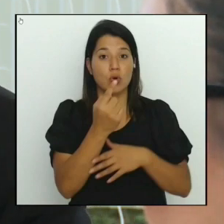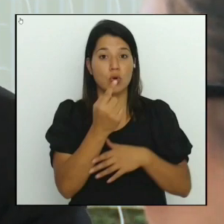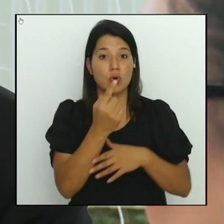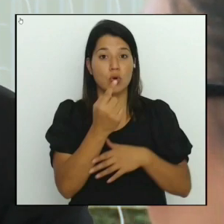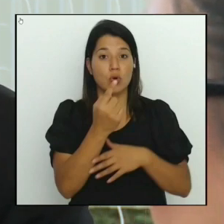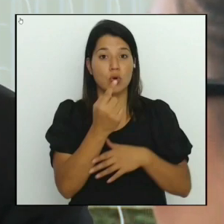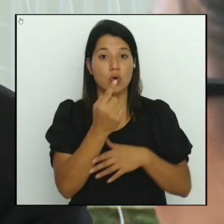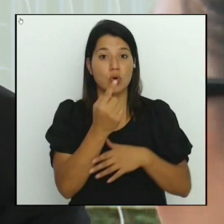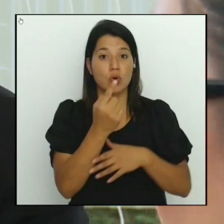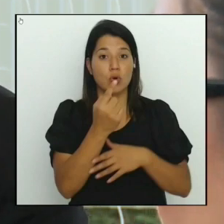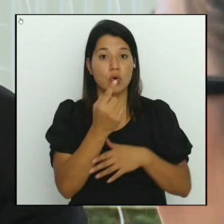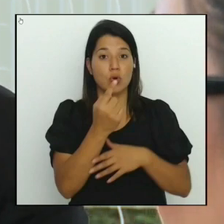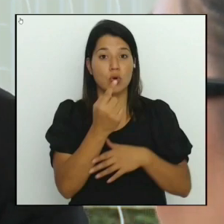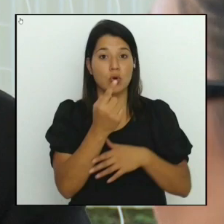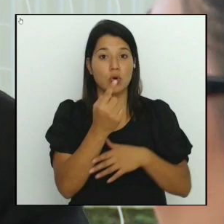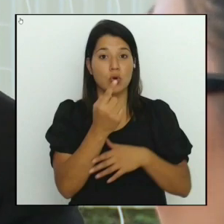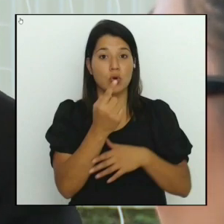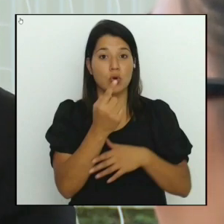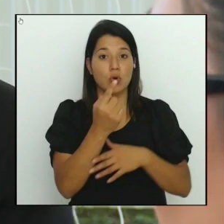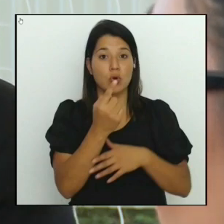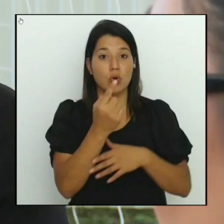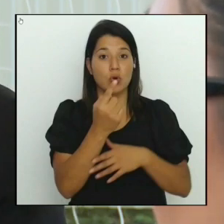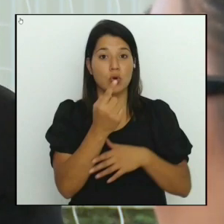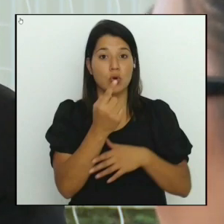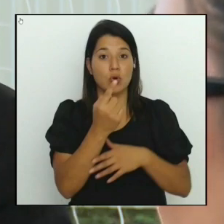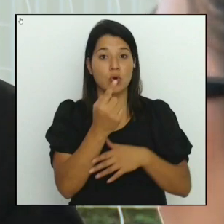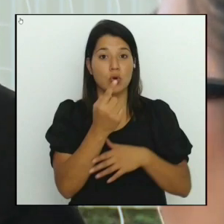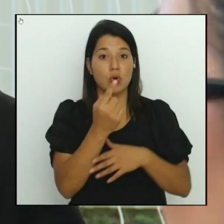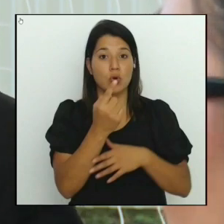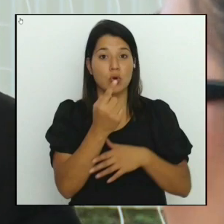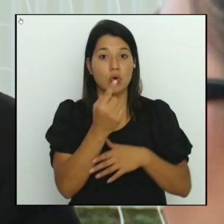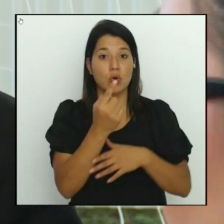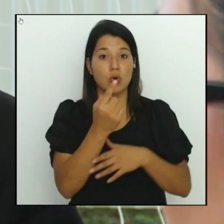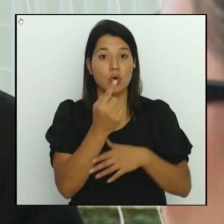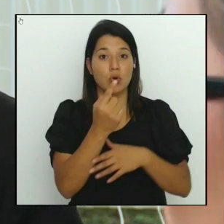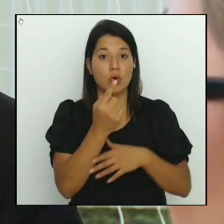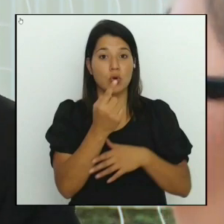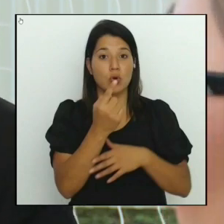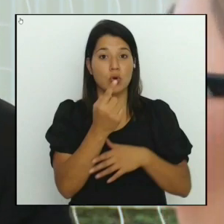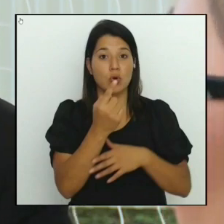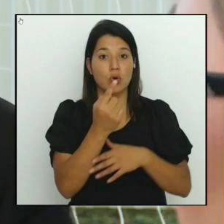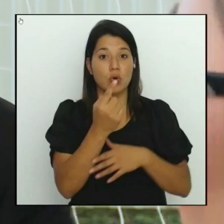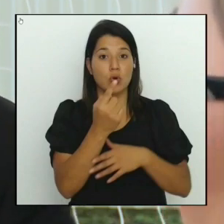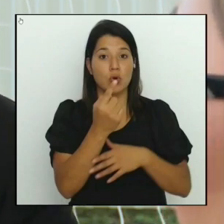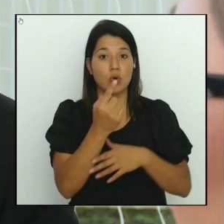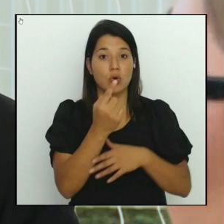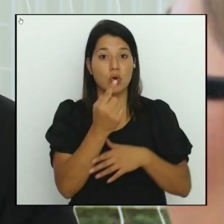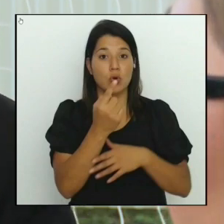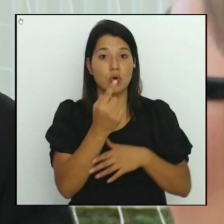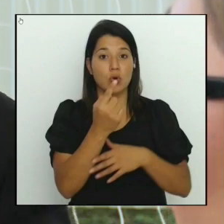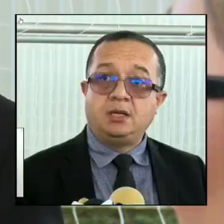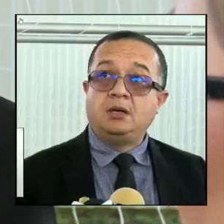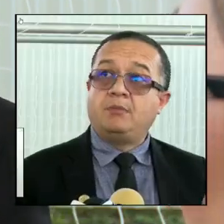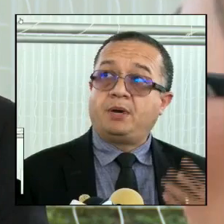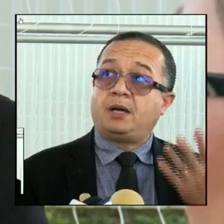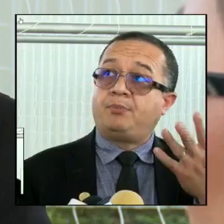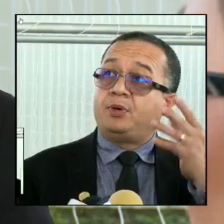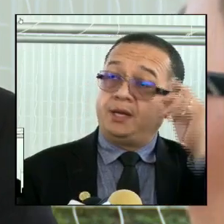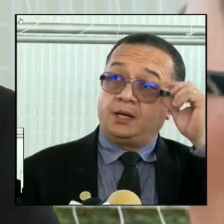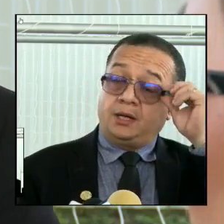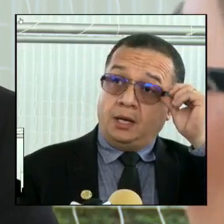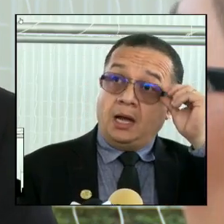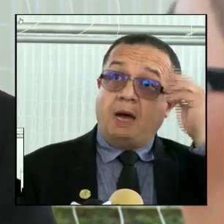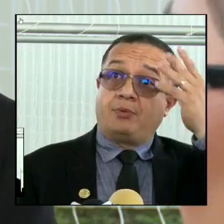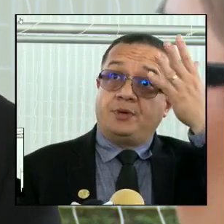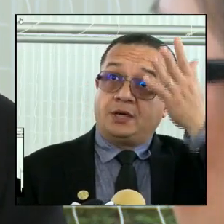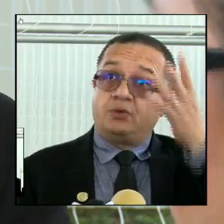penitenciaria, eso es todo, no hay que hacer mayor cambio en ninguna otra norma, simplemente que nos permitan y nos autoricen para poder